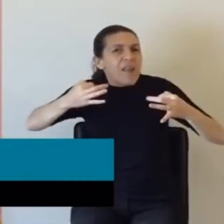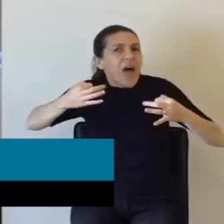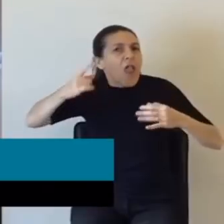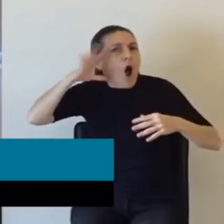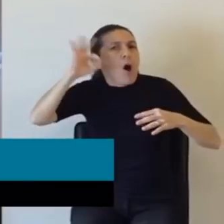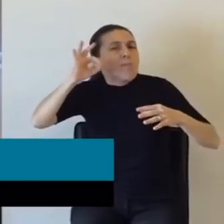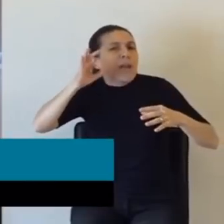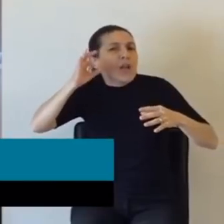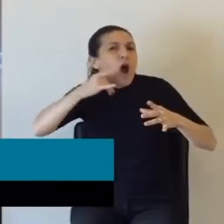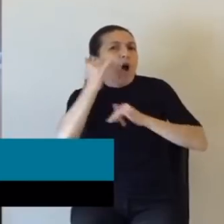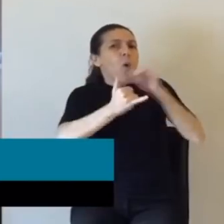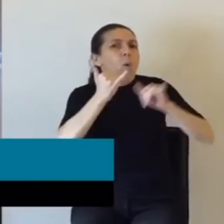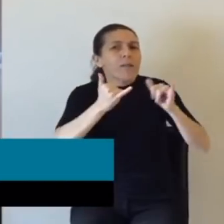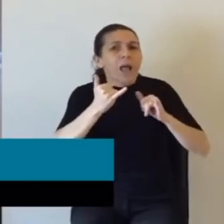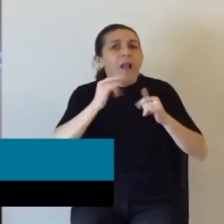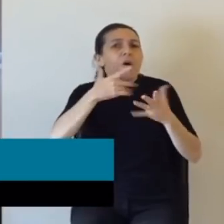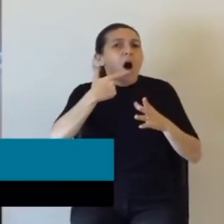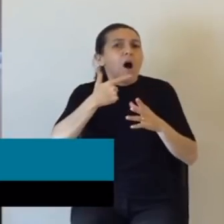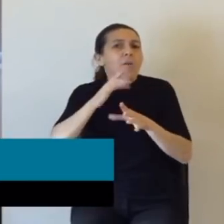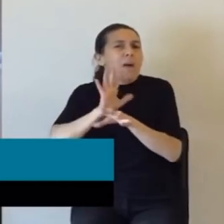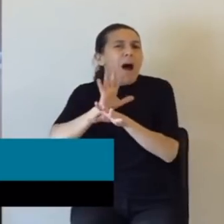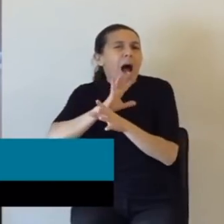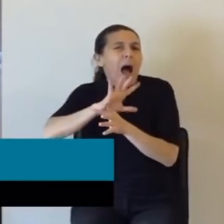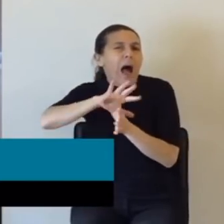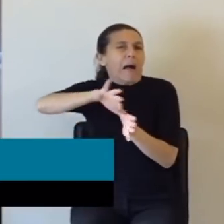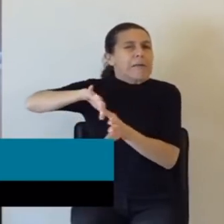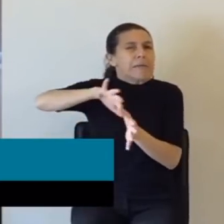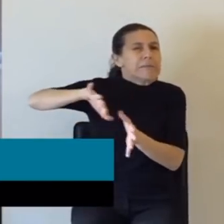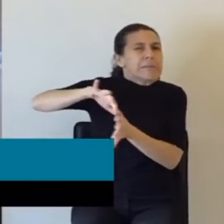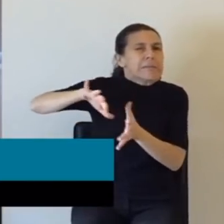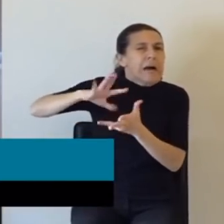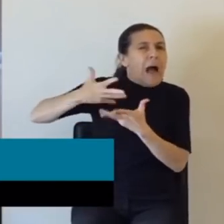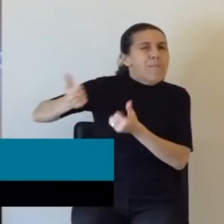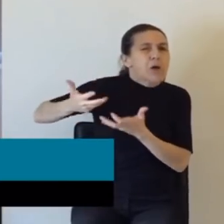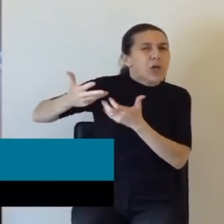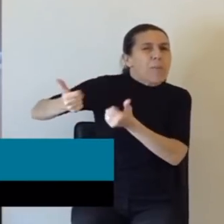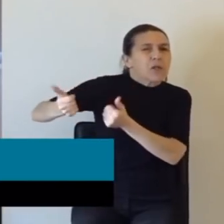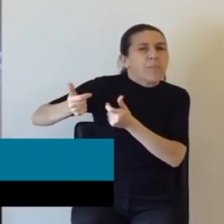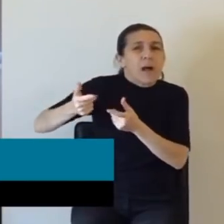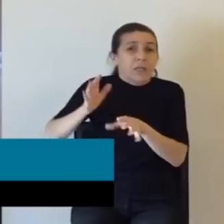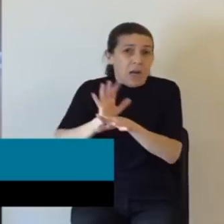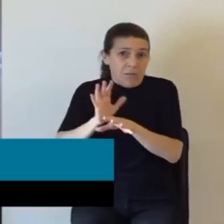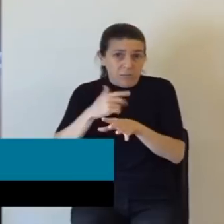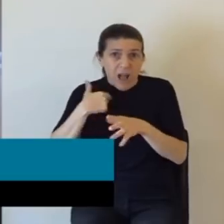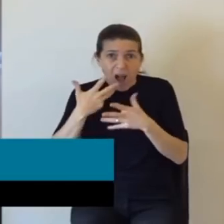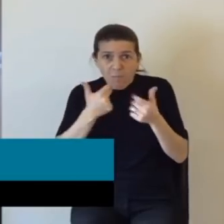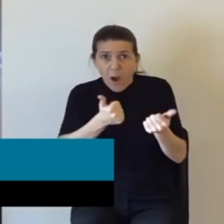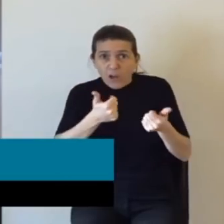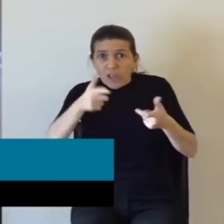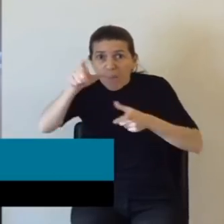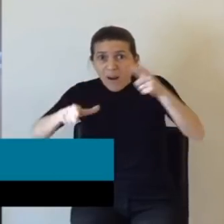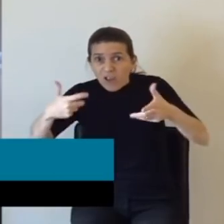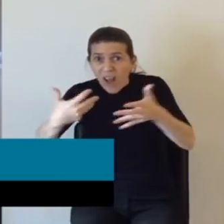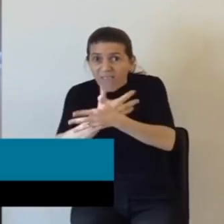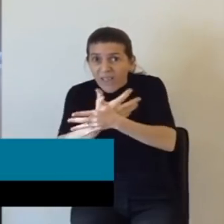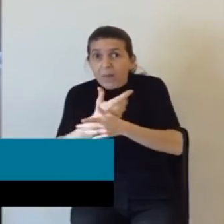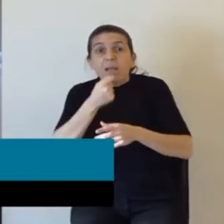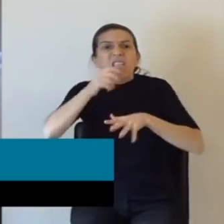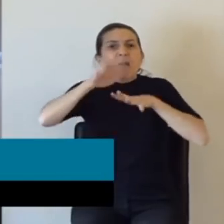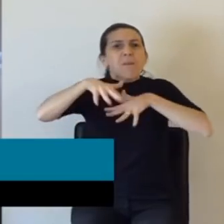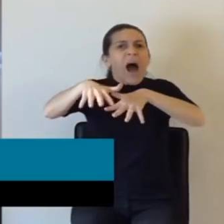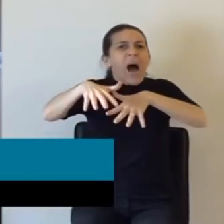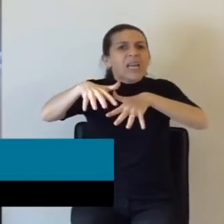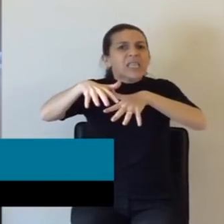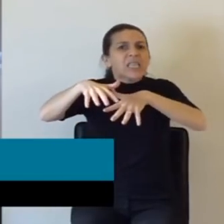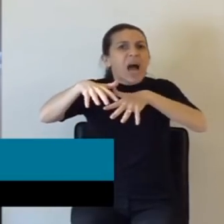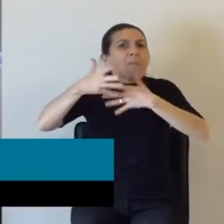piensan. Que no los encubran en una supuesta defensa de las víctimas porque la verdad es que cuando hay marchas por las víctimas,